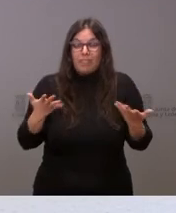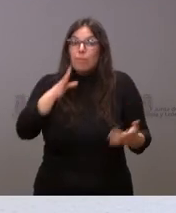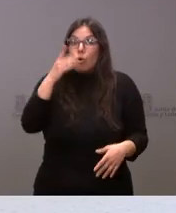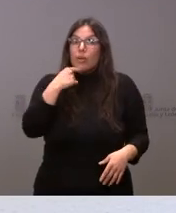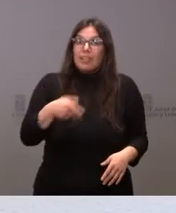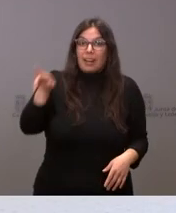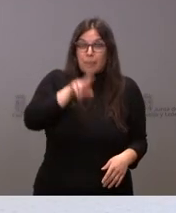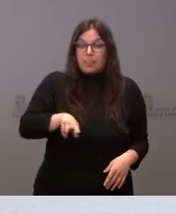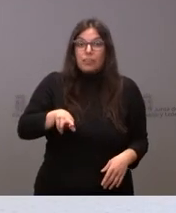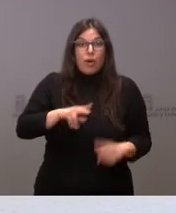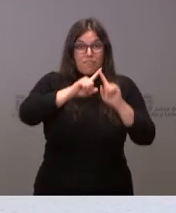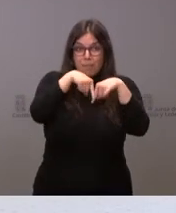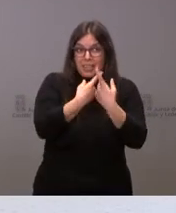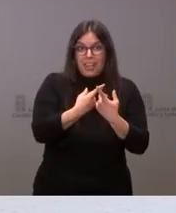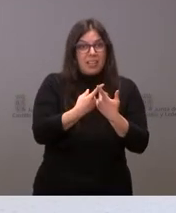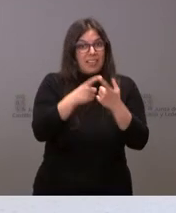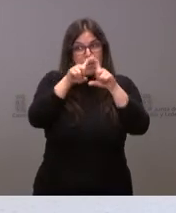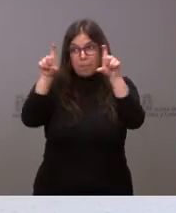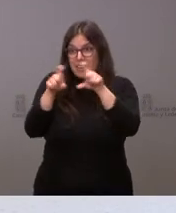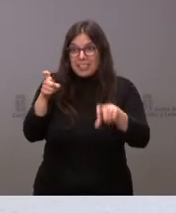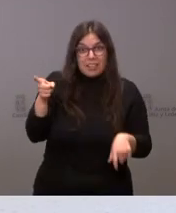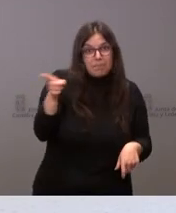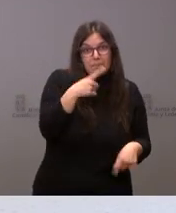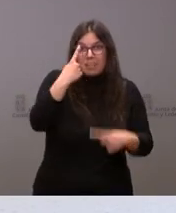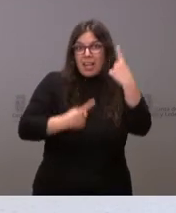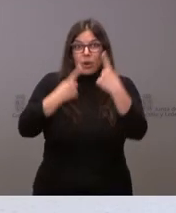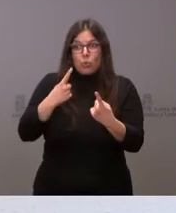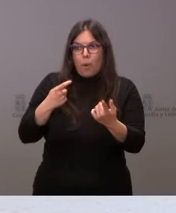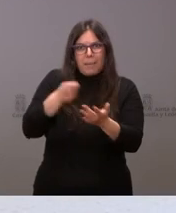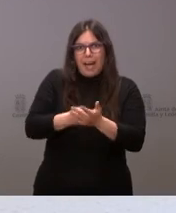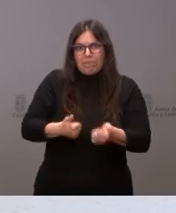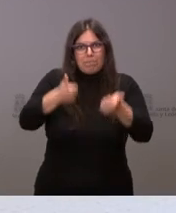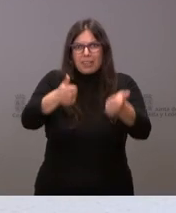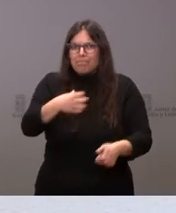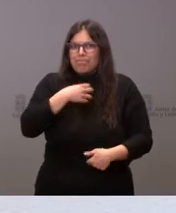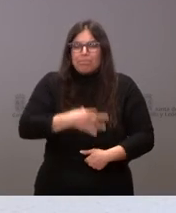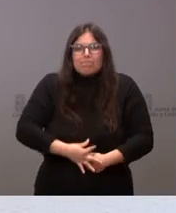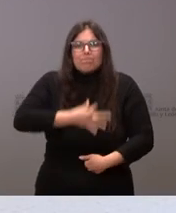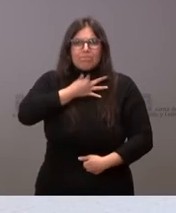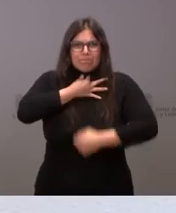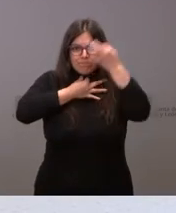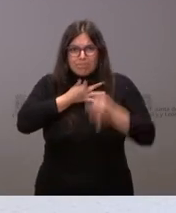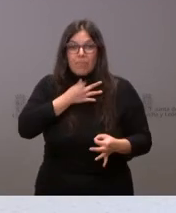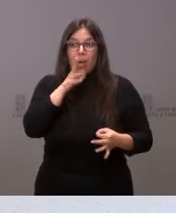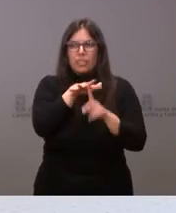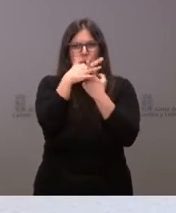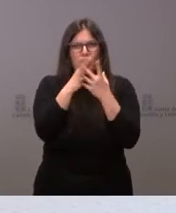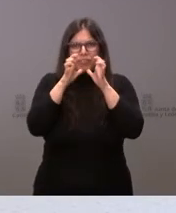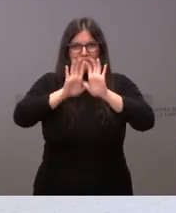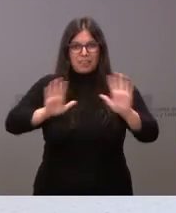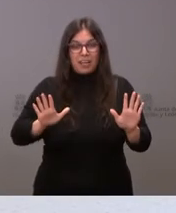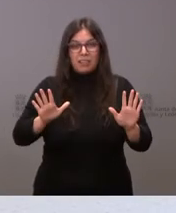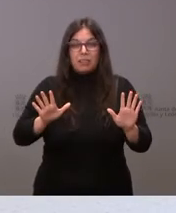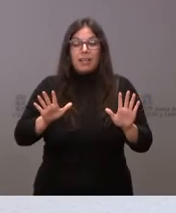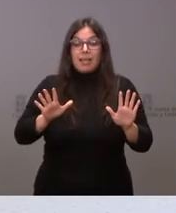decir, es que hay familias o empresas que no pueden aguantar más. Estamos ahora mismo en una situación crítica y, por